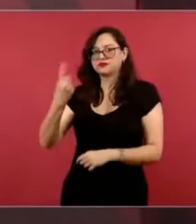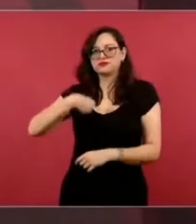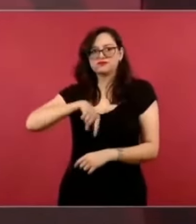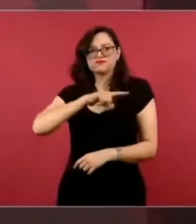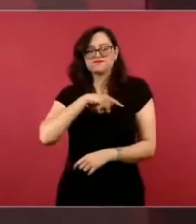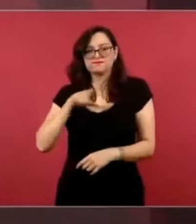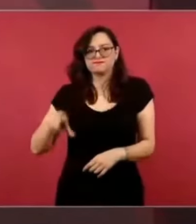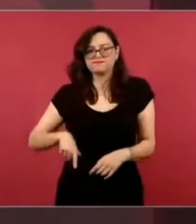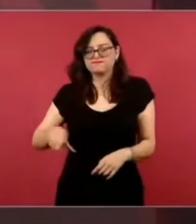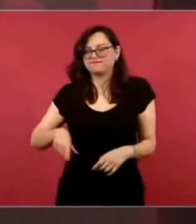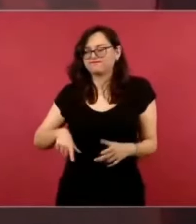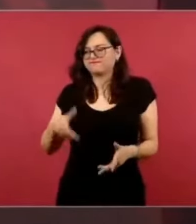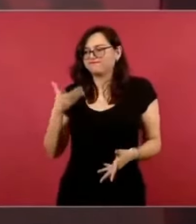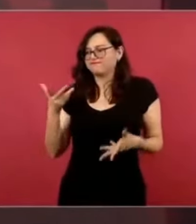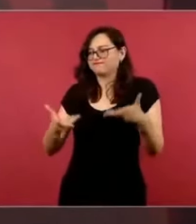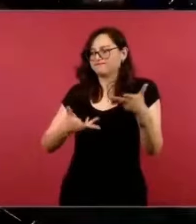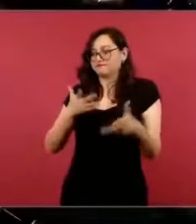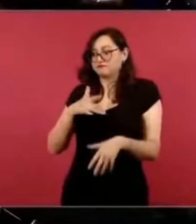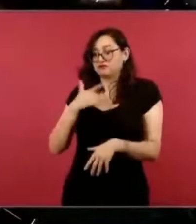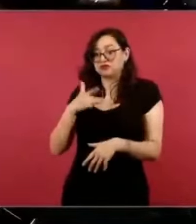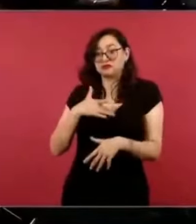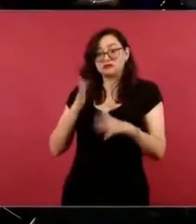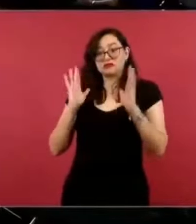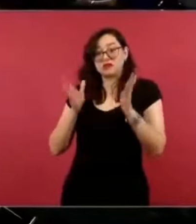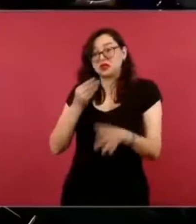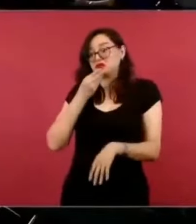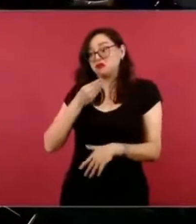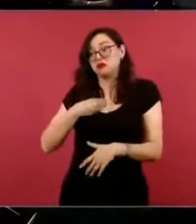que es dinero del pueblo?